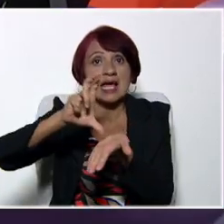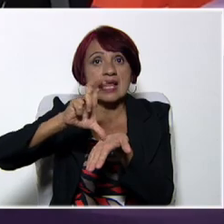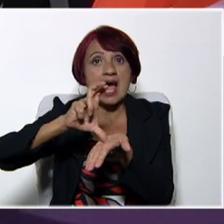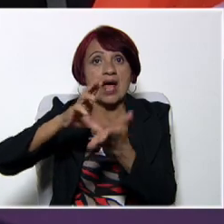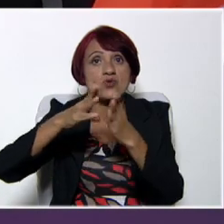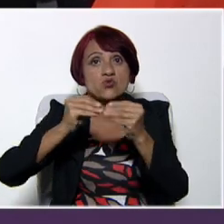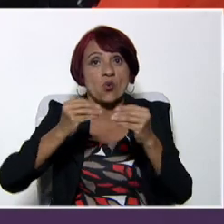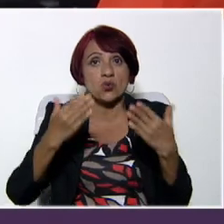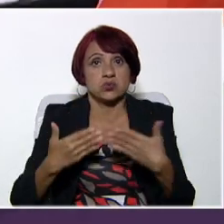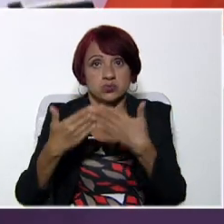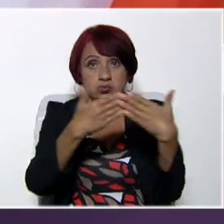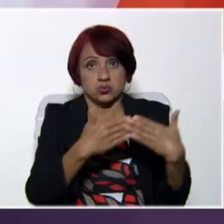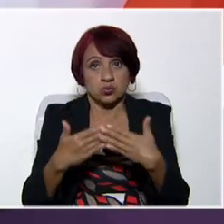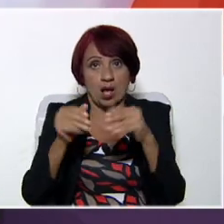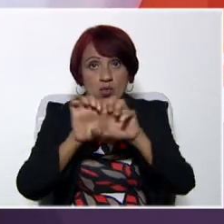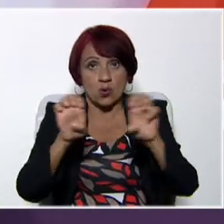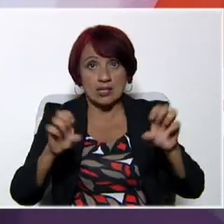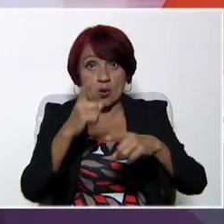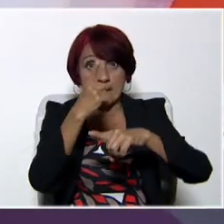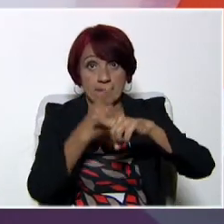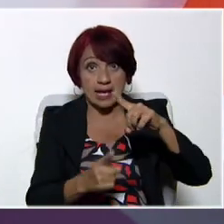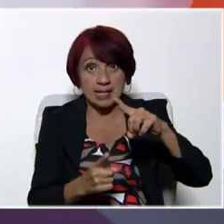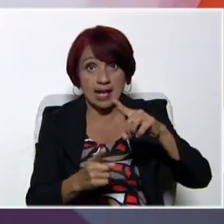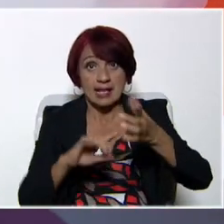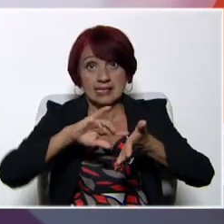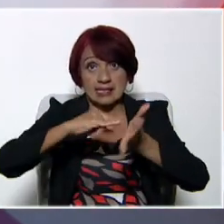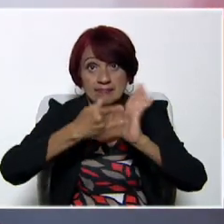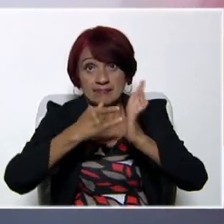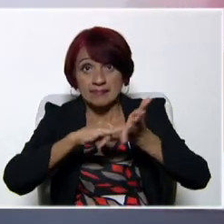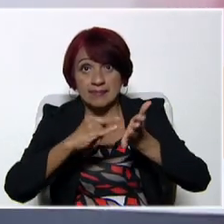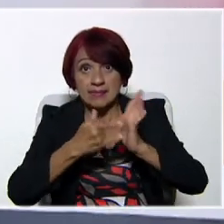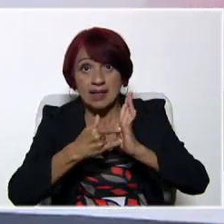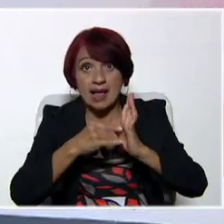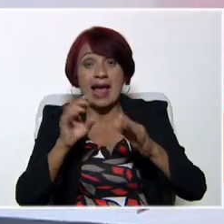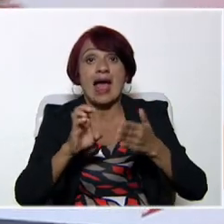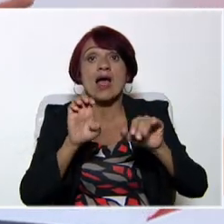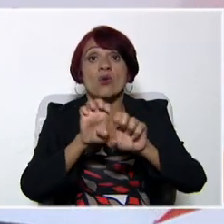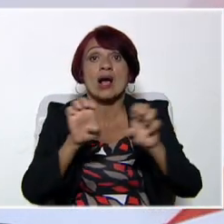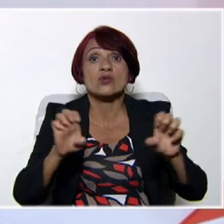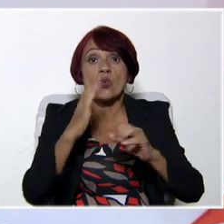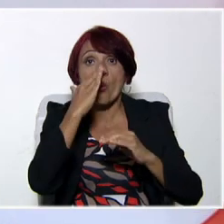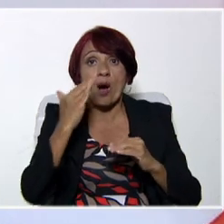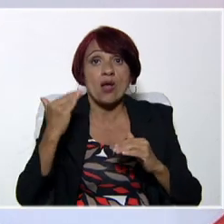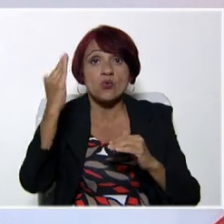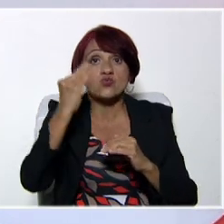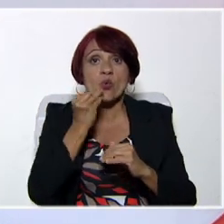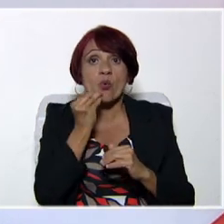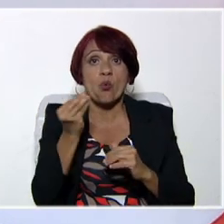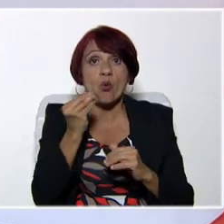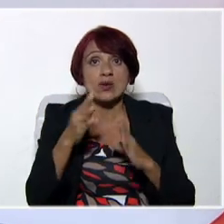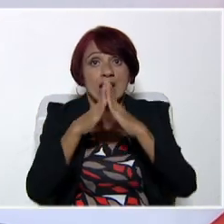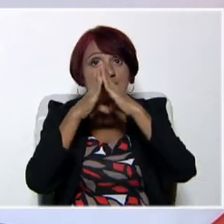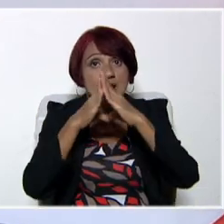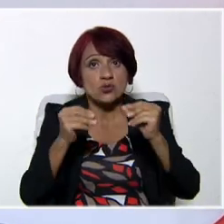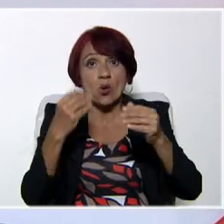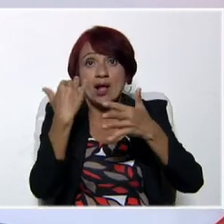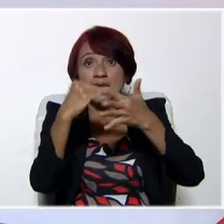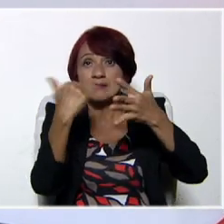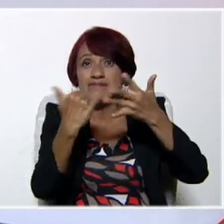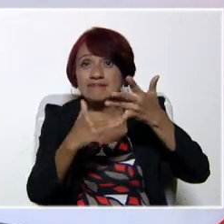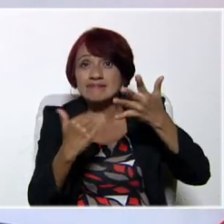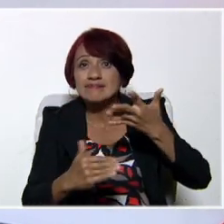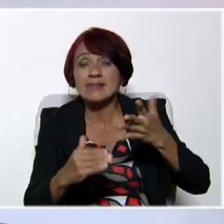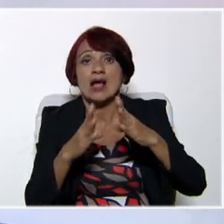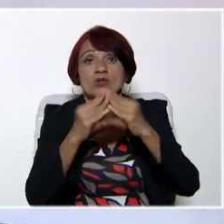de los estudiantes de Educación Media General, Media Técnica y la modalidad de educación para jóvenes y adultos en todas las áreas de